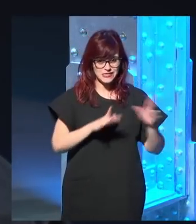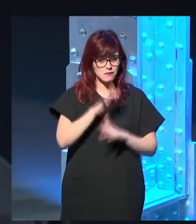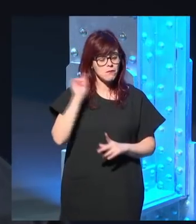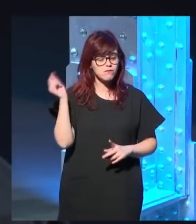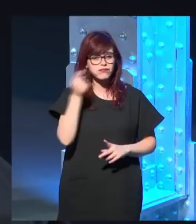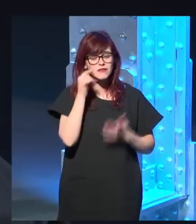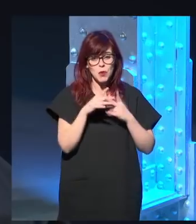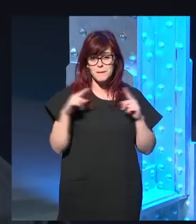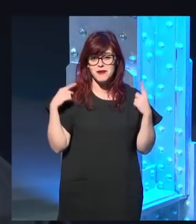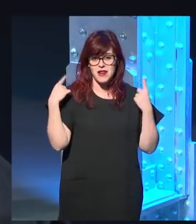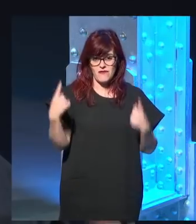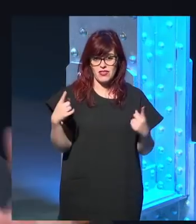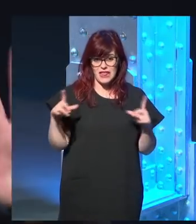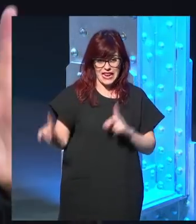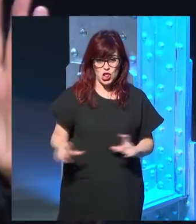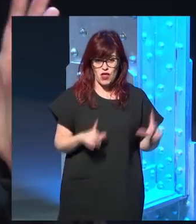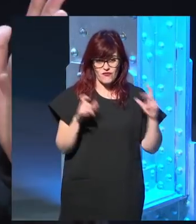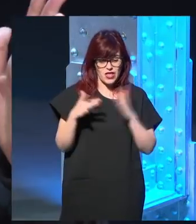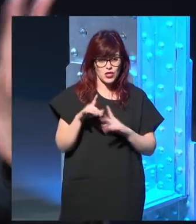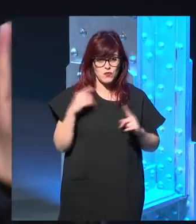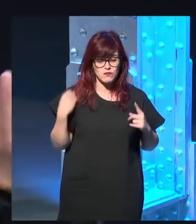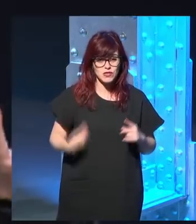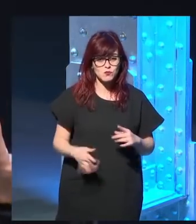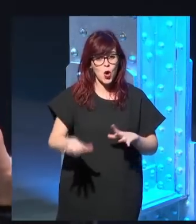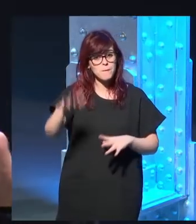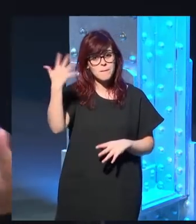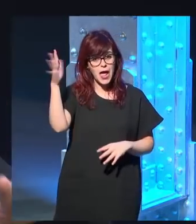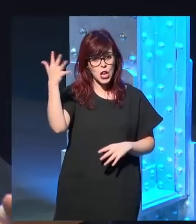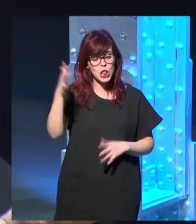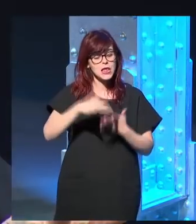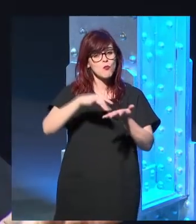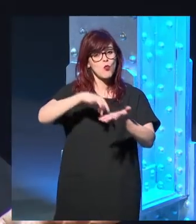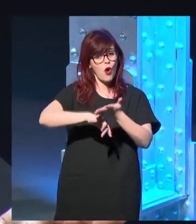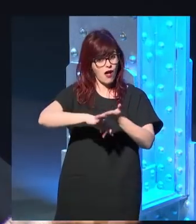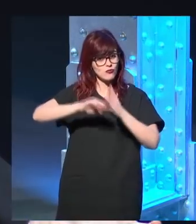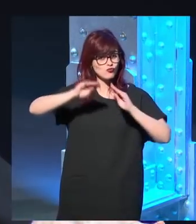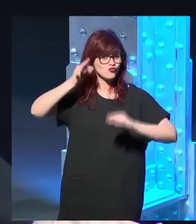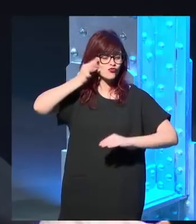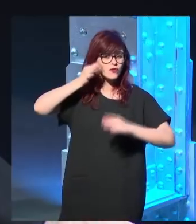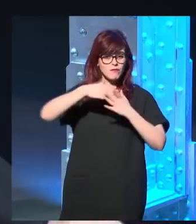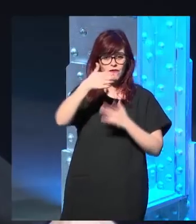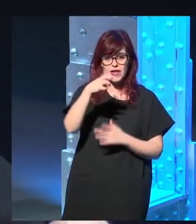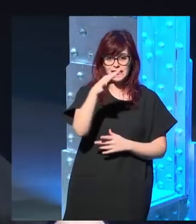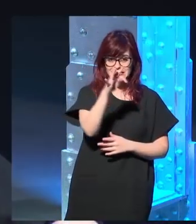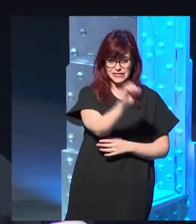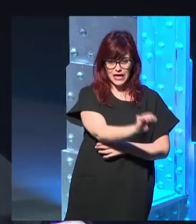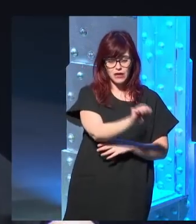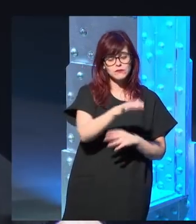primera radiografía que fue la que le sacó a la mano de su de su esposa se llamaba Berta